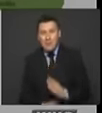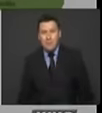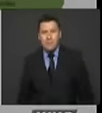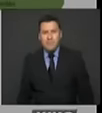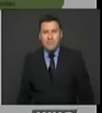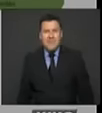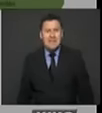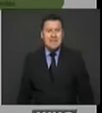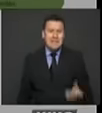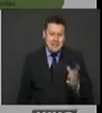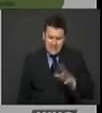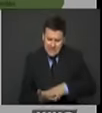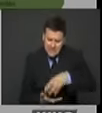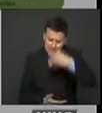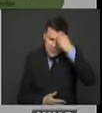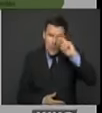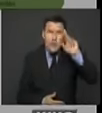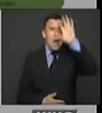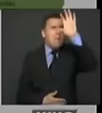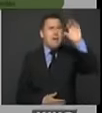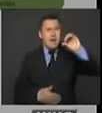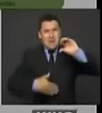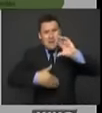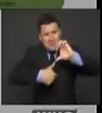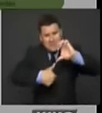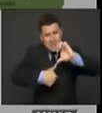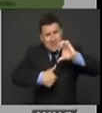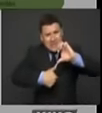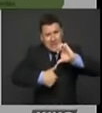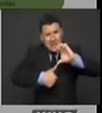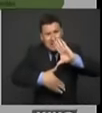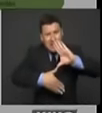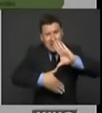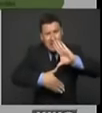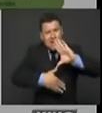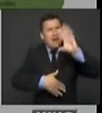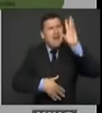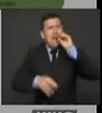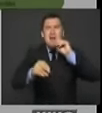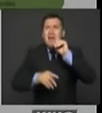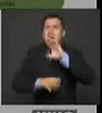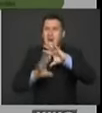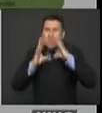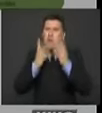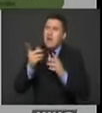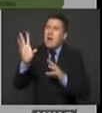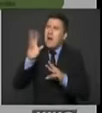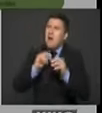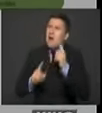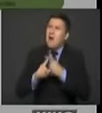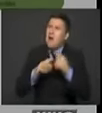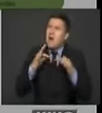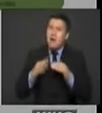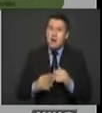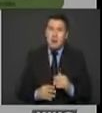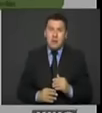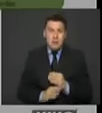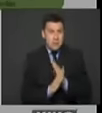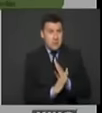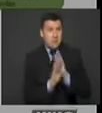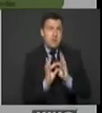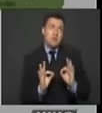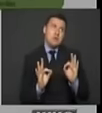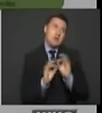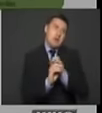aprendiendo las lecciones de otros países, de Centroamérica. No podemos descuidar el ámbito de la seguridad ciudadana, muy